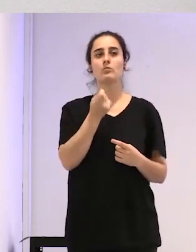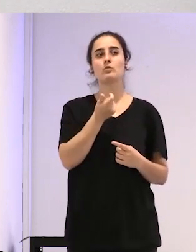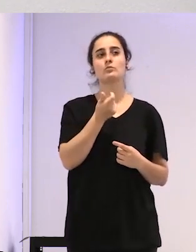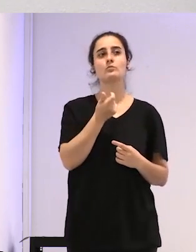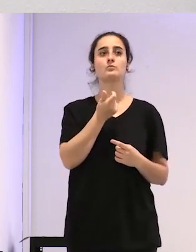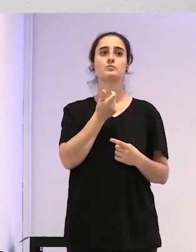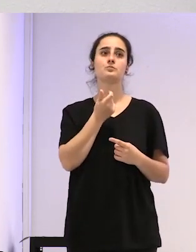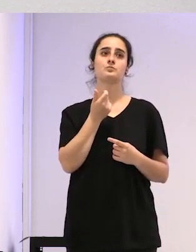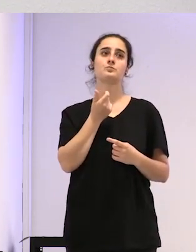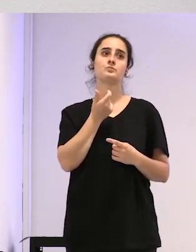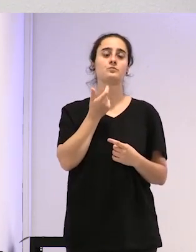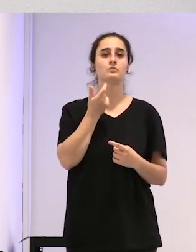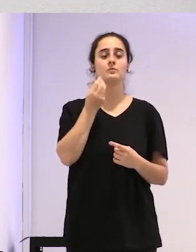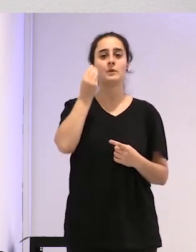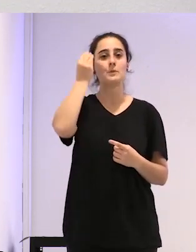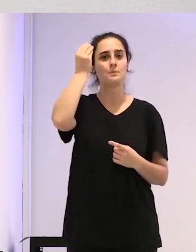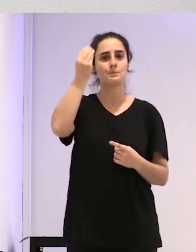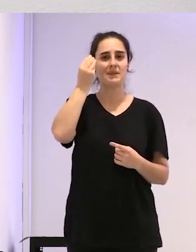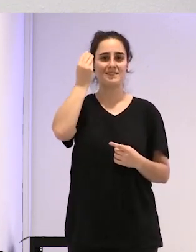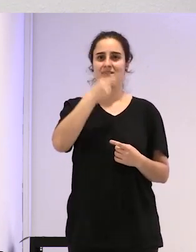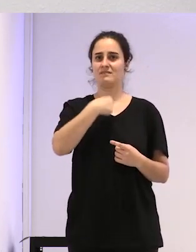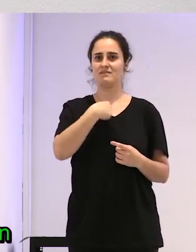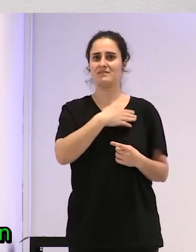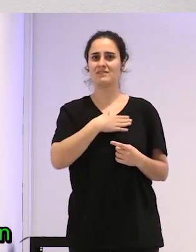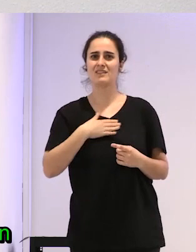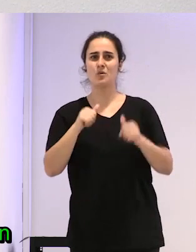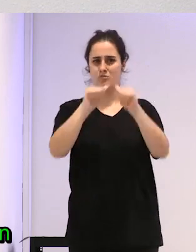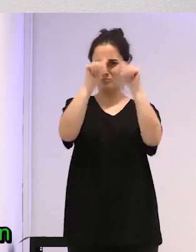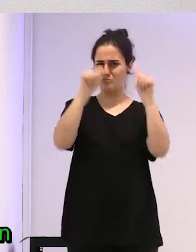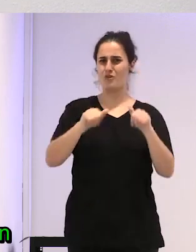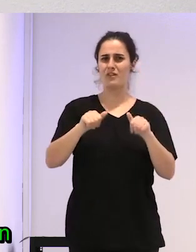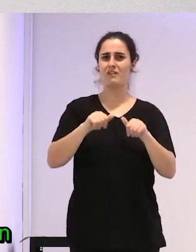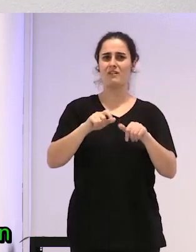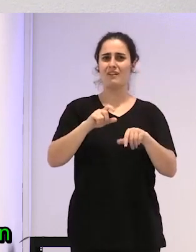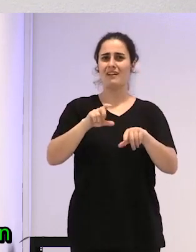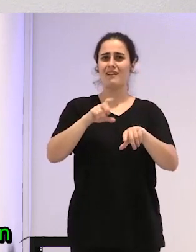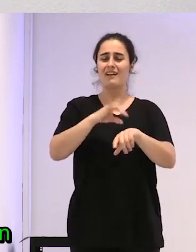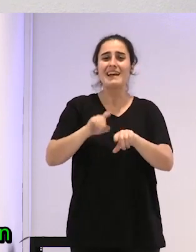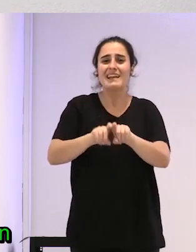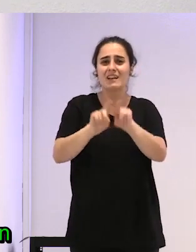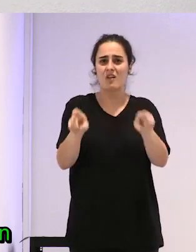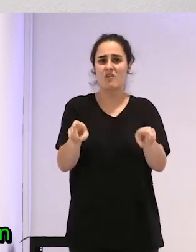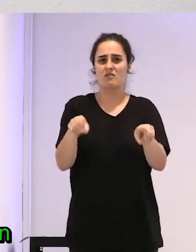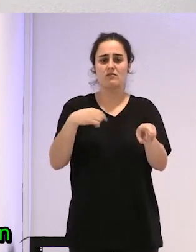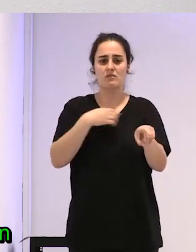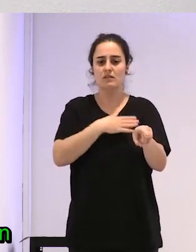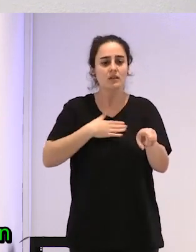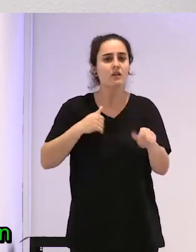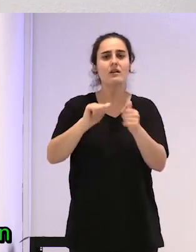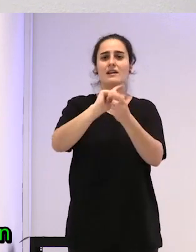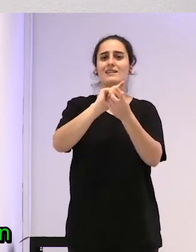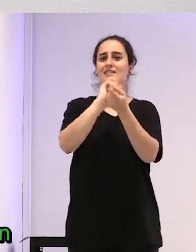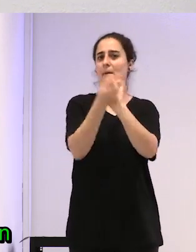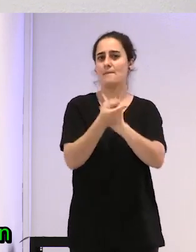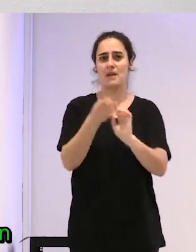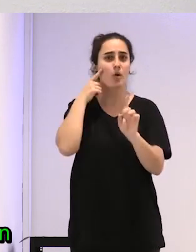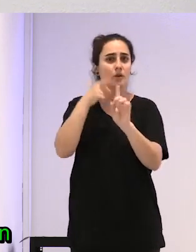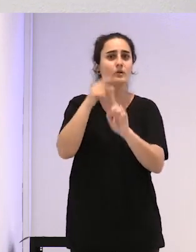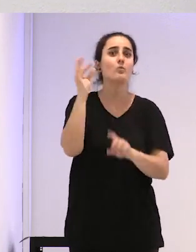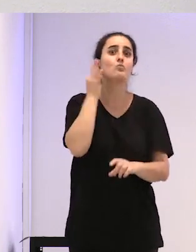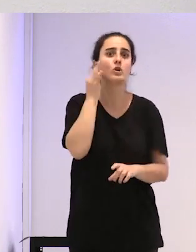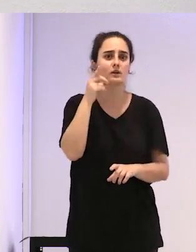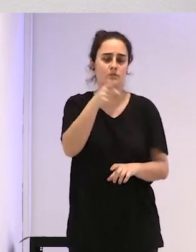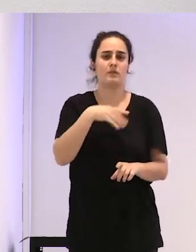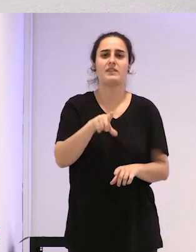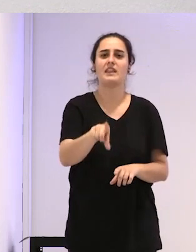manera, de cambiar el modelo de la ginecología para permitir que las mujeres decidieran sobre sus cuerpos y sus vidas,